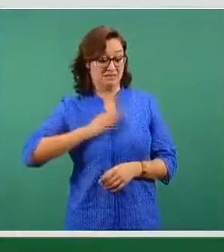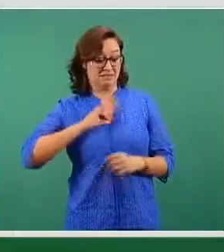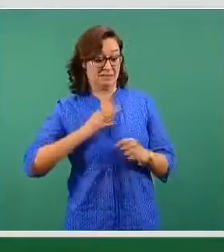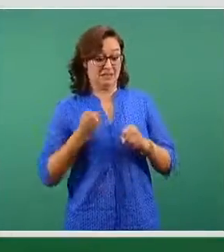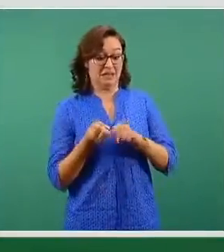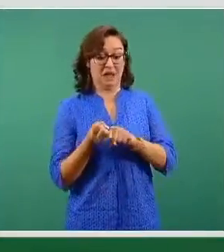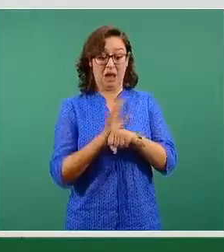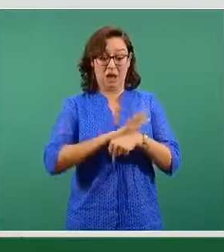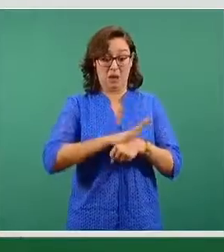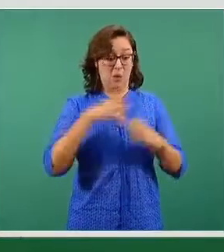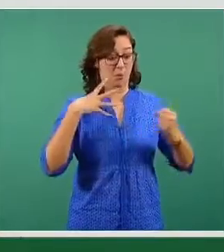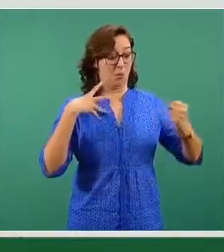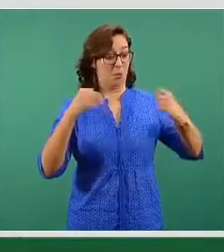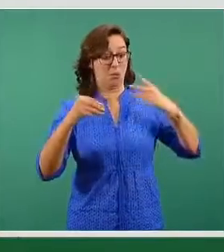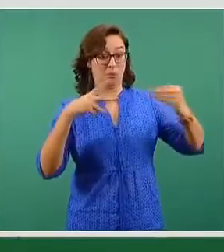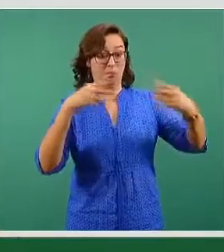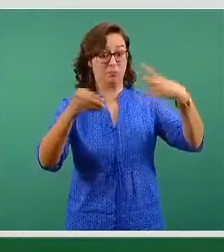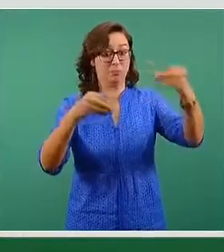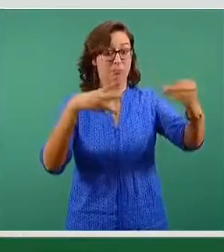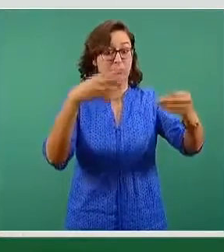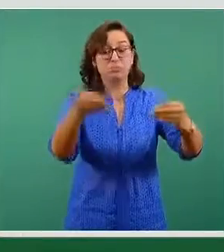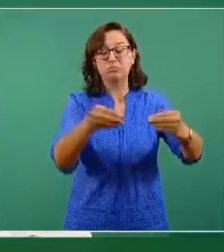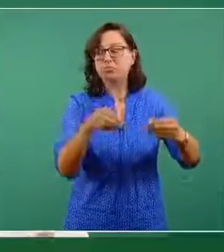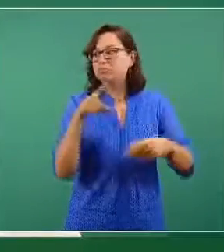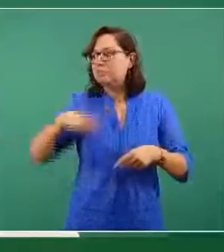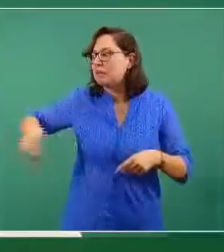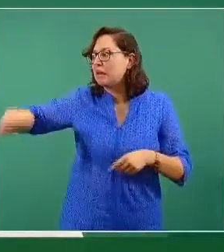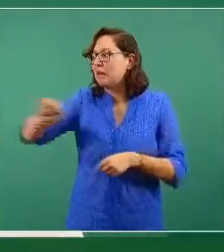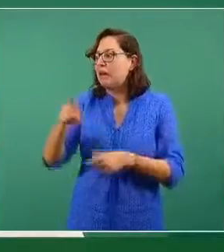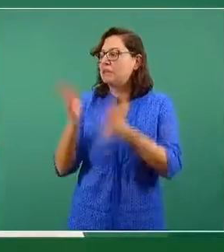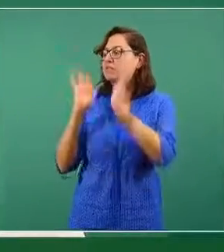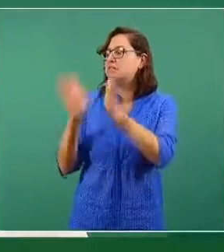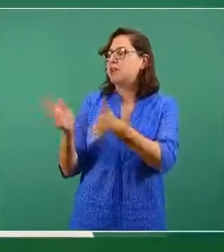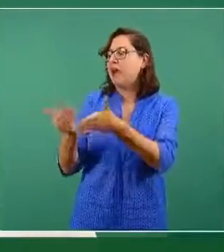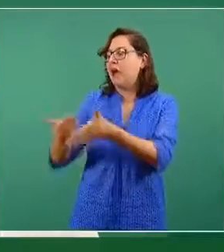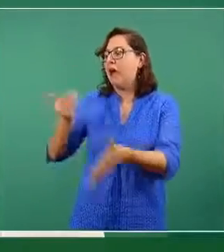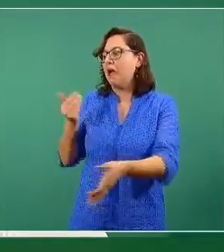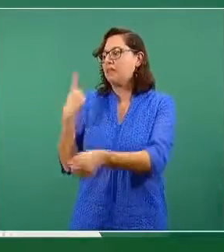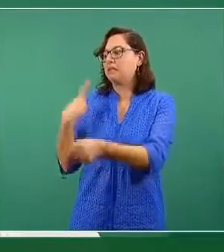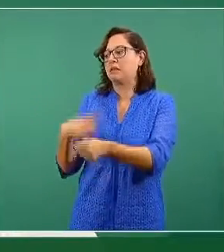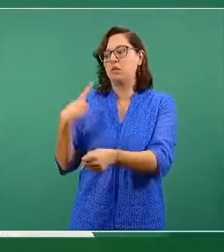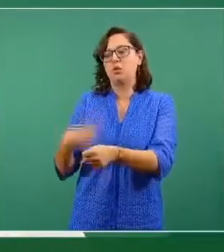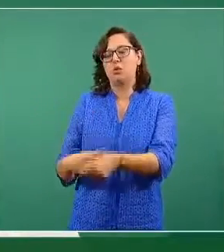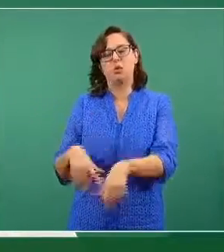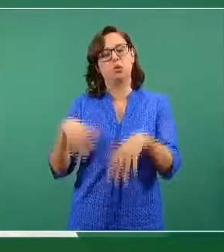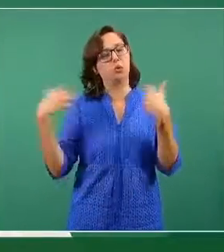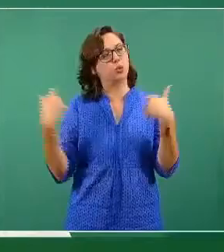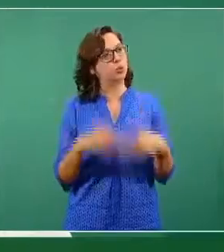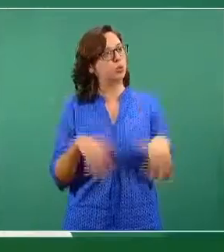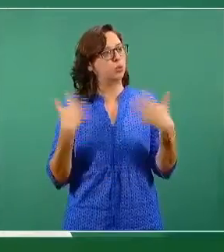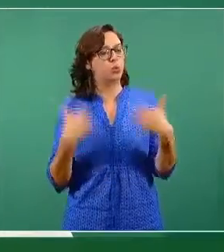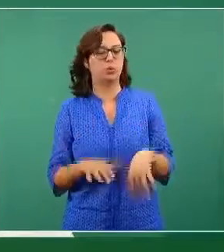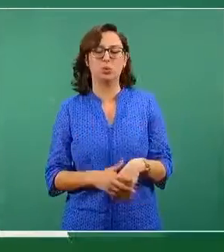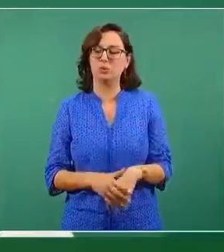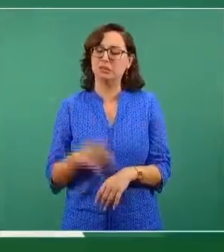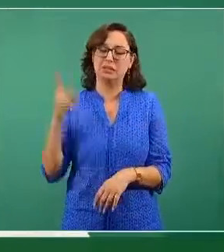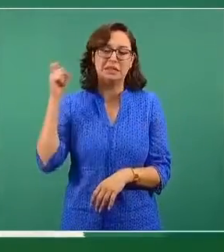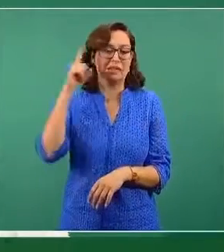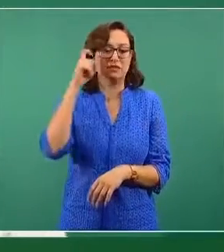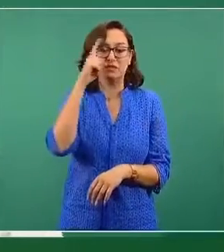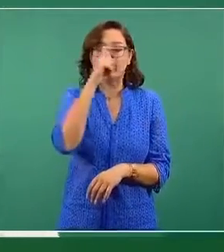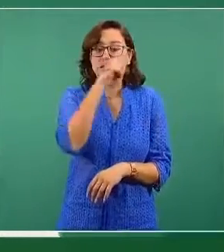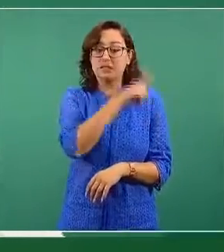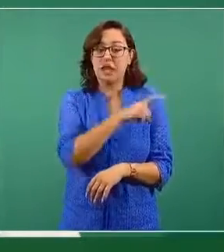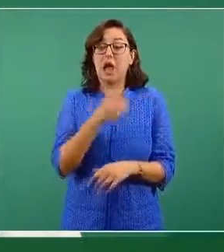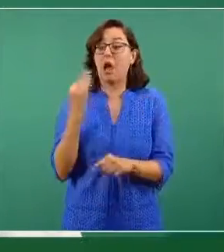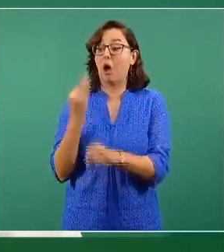importantísima de tratar y requiere esfuerzos muy grandes. Los etiquetados frontales de advertencia fueron